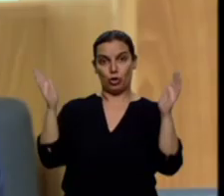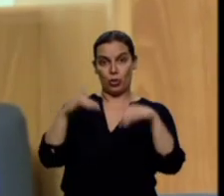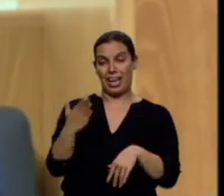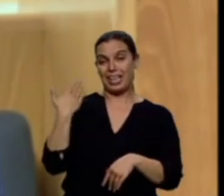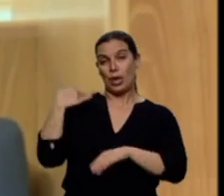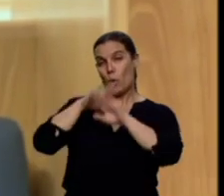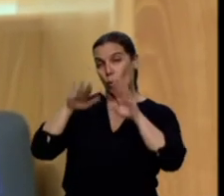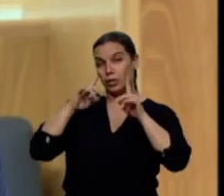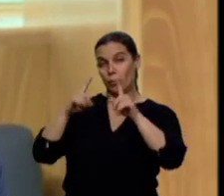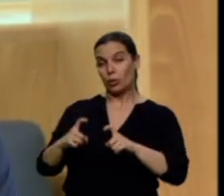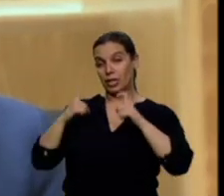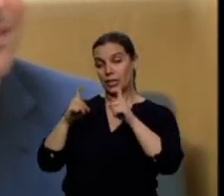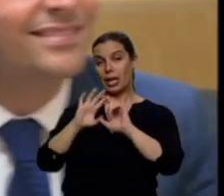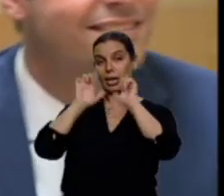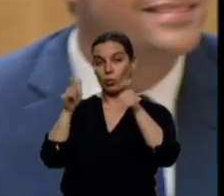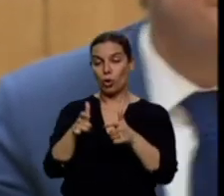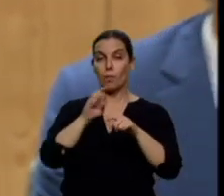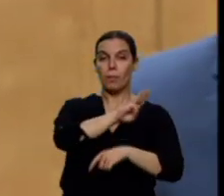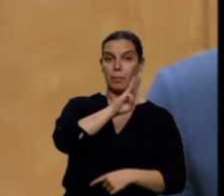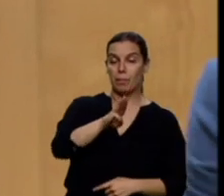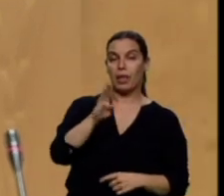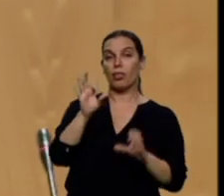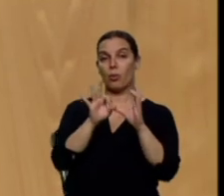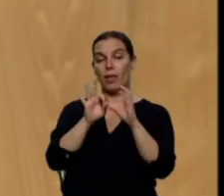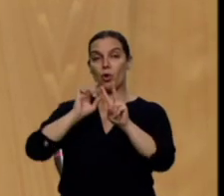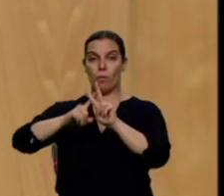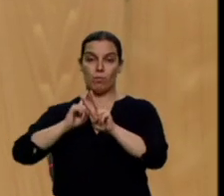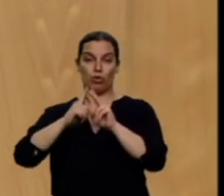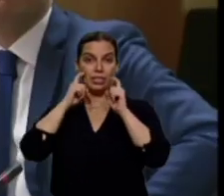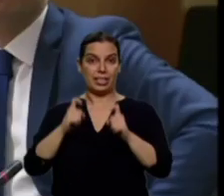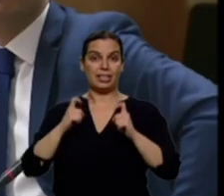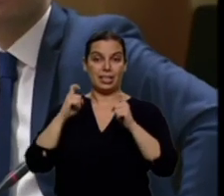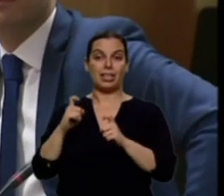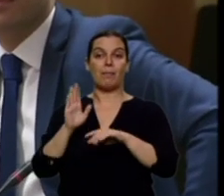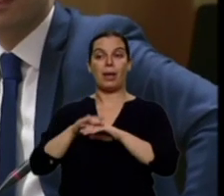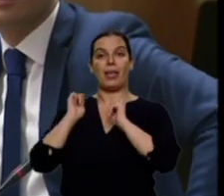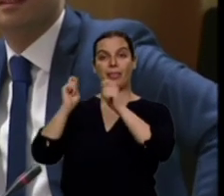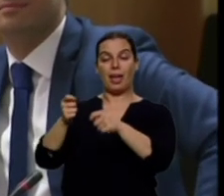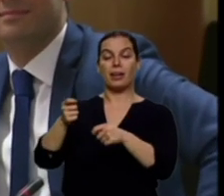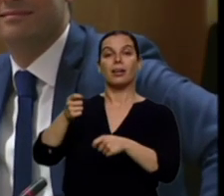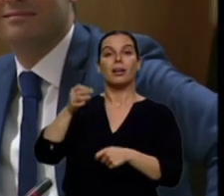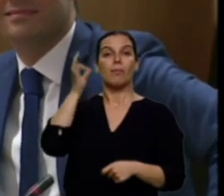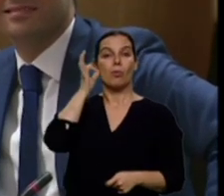Popular, Ciudadanos y Vox, para tratar de desbloquear la investidura de Isabel Díaz, fracasó.